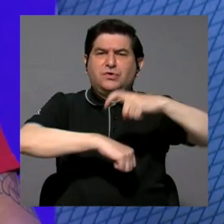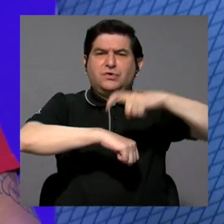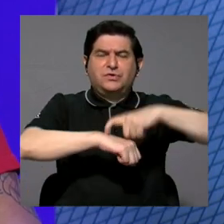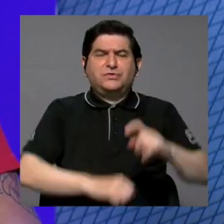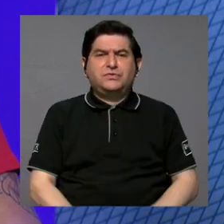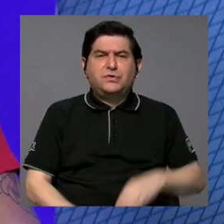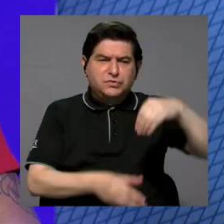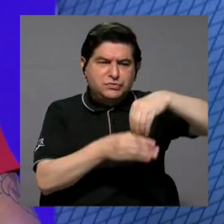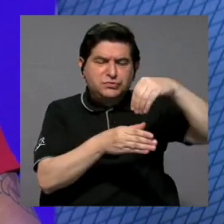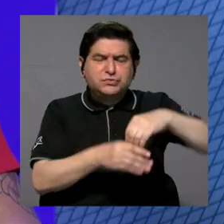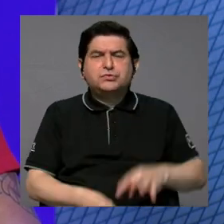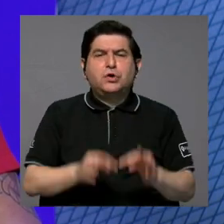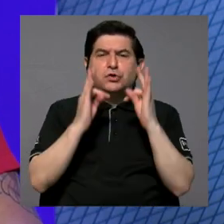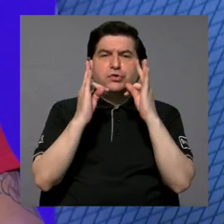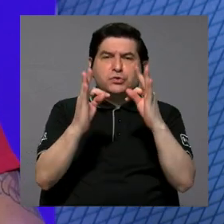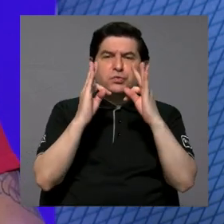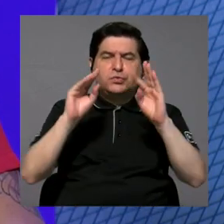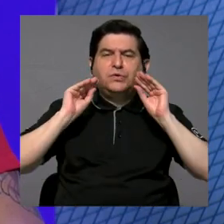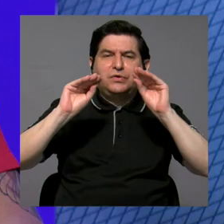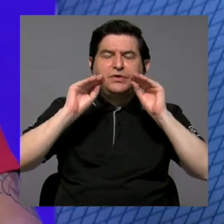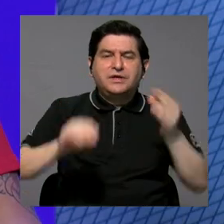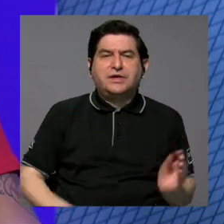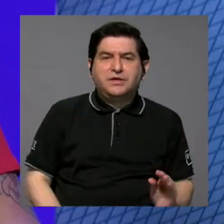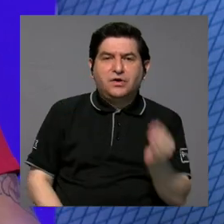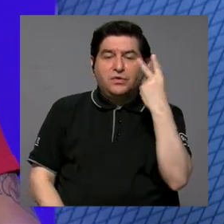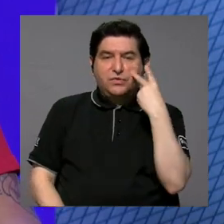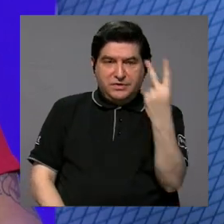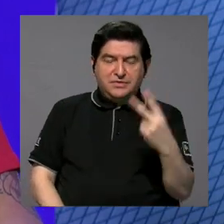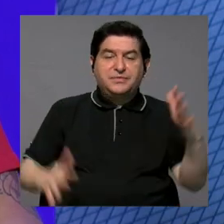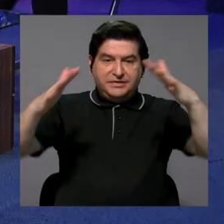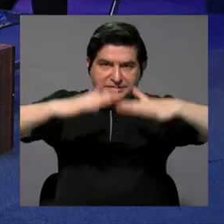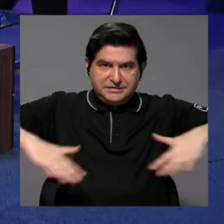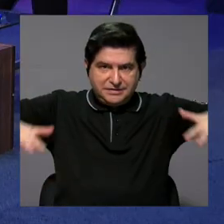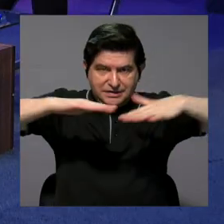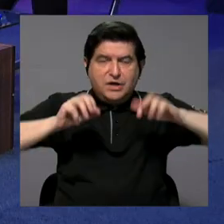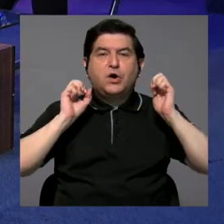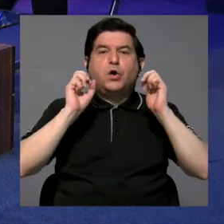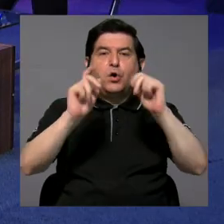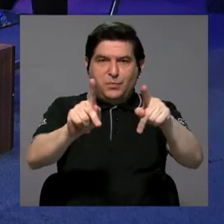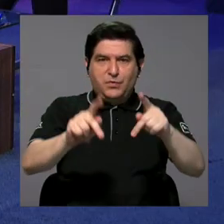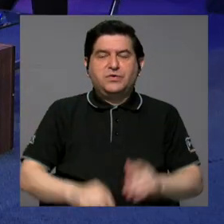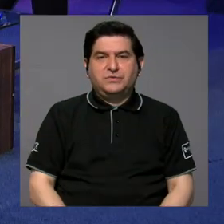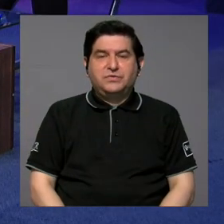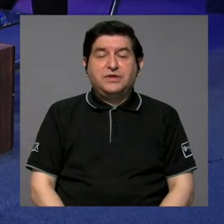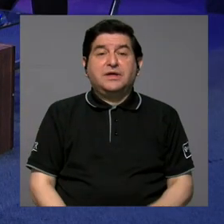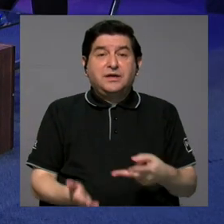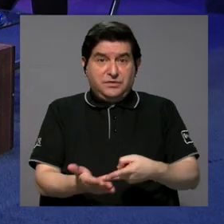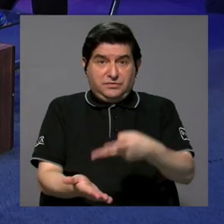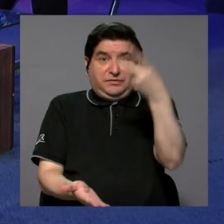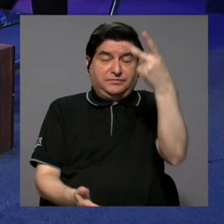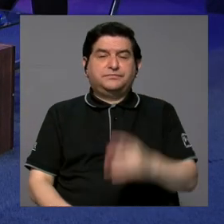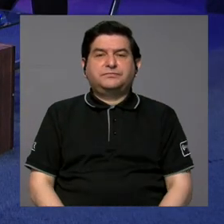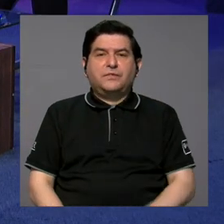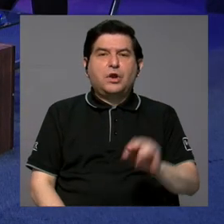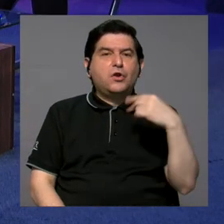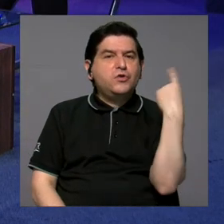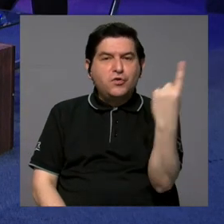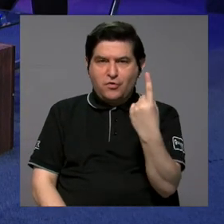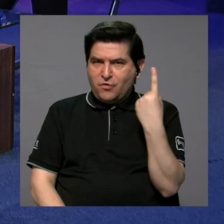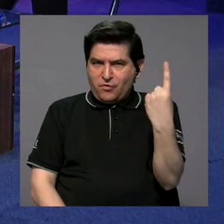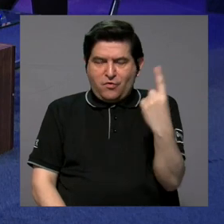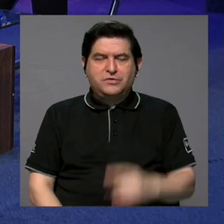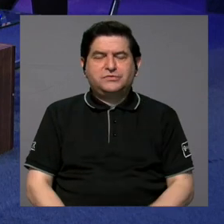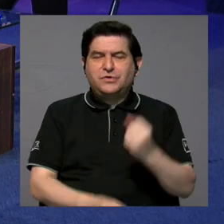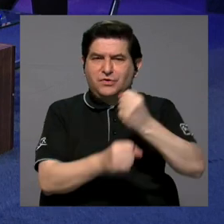aportes desde tutorías académicas para que los chicos también vean en el espacio esta oportunidad bastante rica de poder no solo llegar a